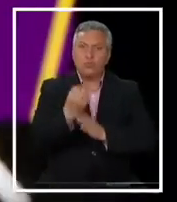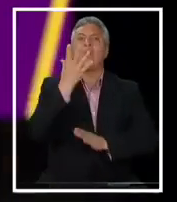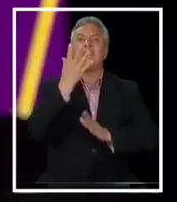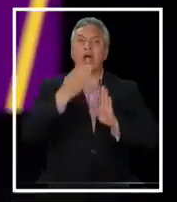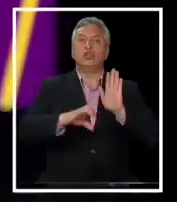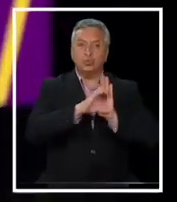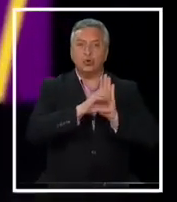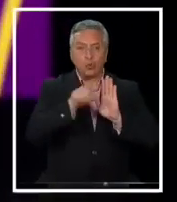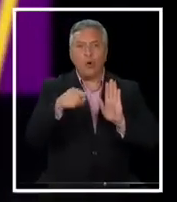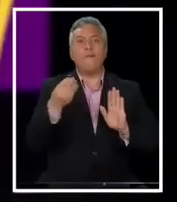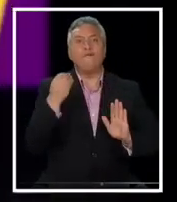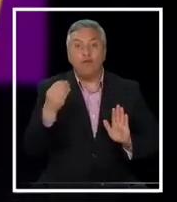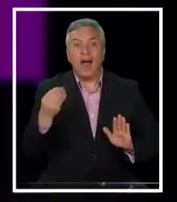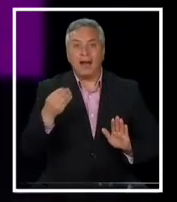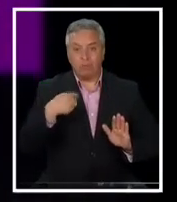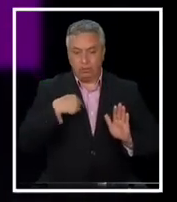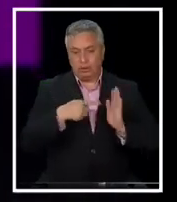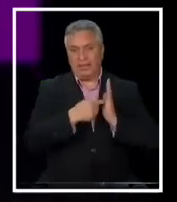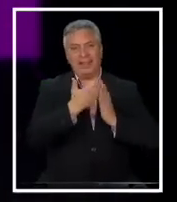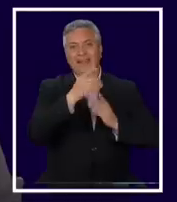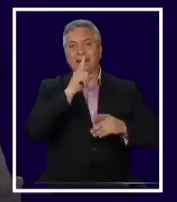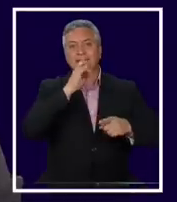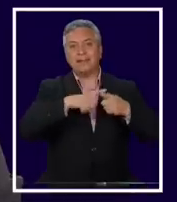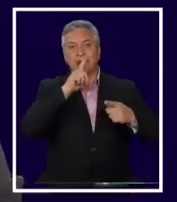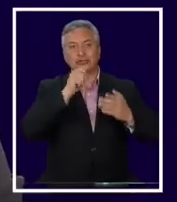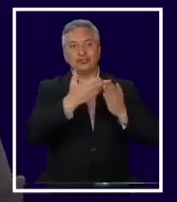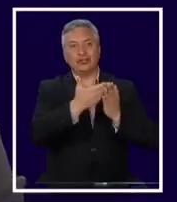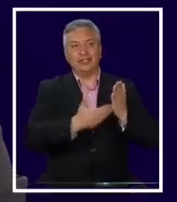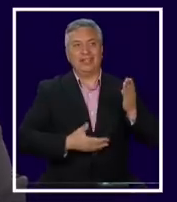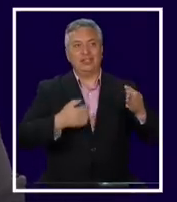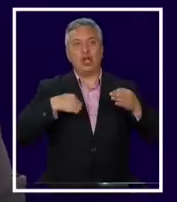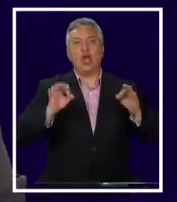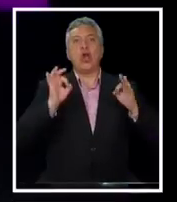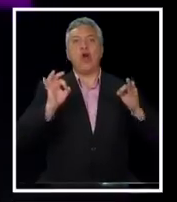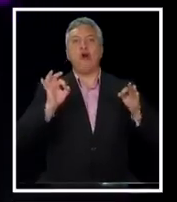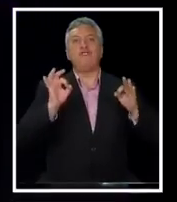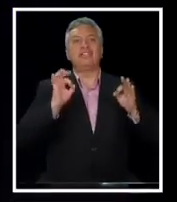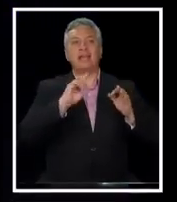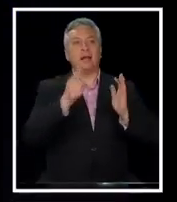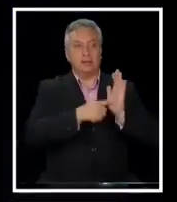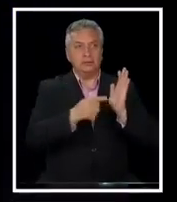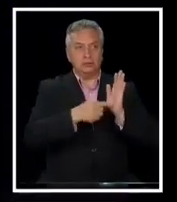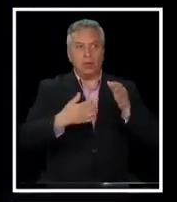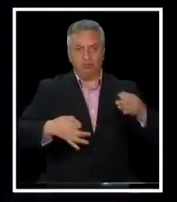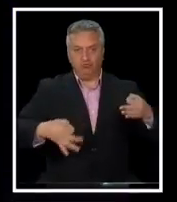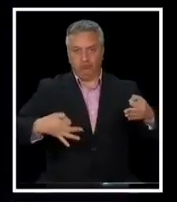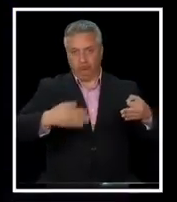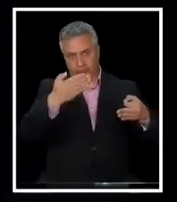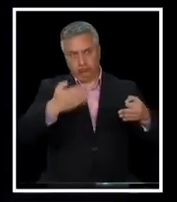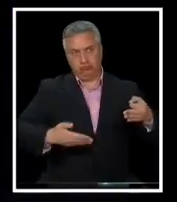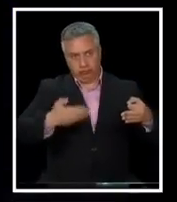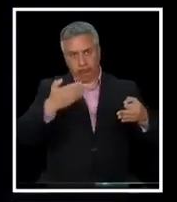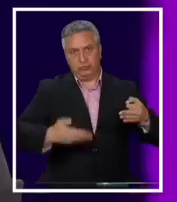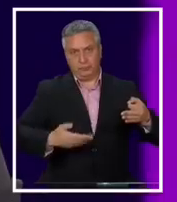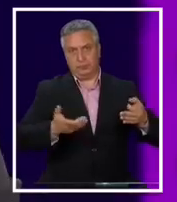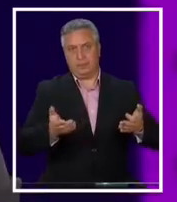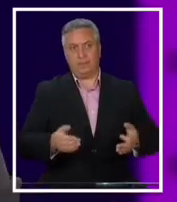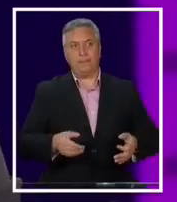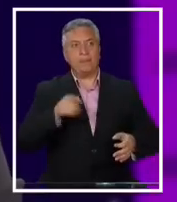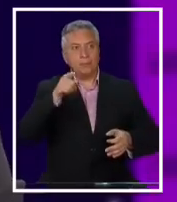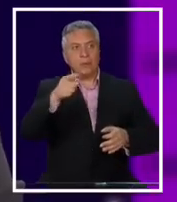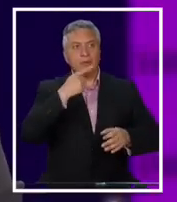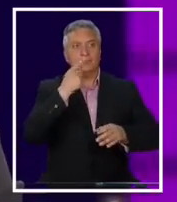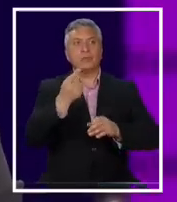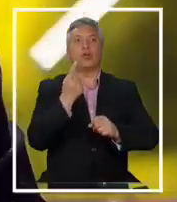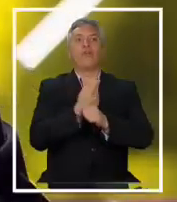Y no este texto, yo no lo tengo en la versión oficial, sino que esta es buena. Ustedes en estas